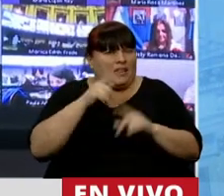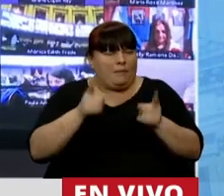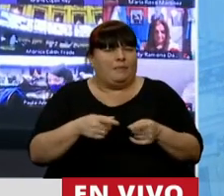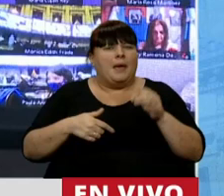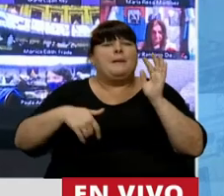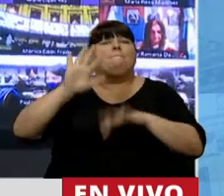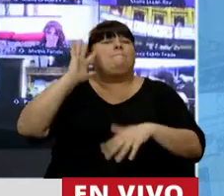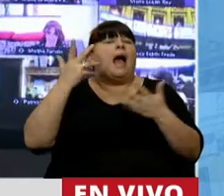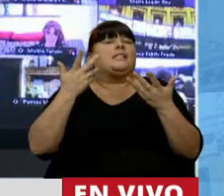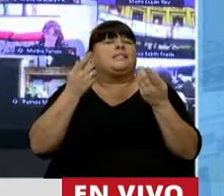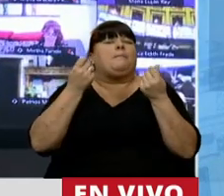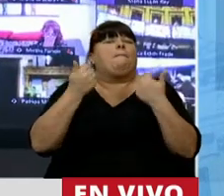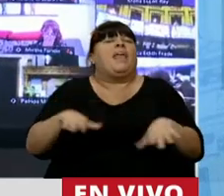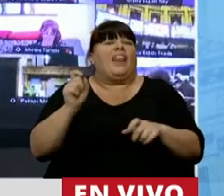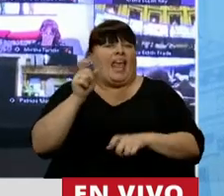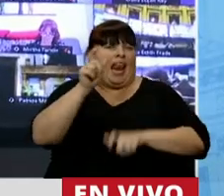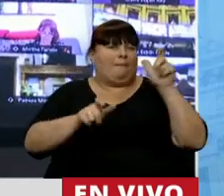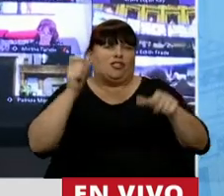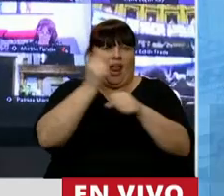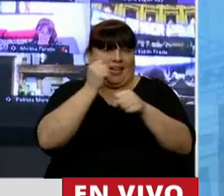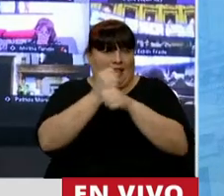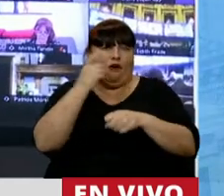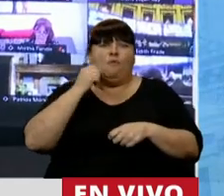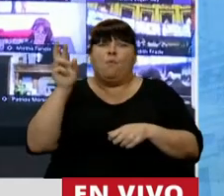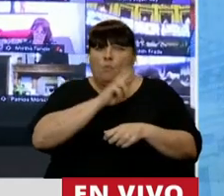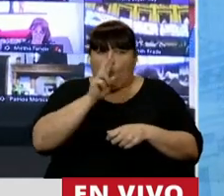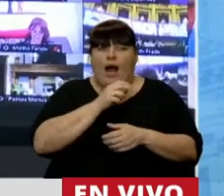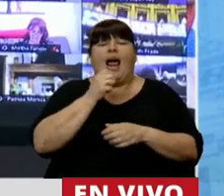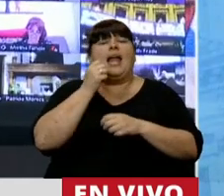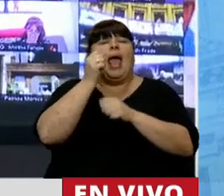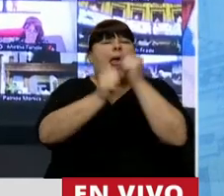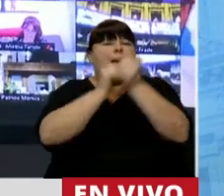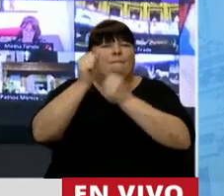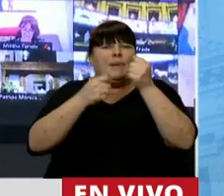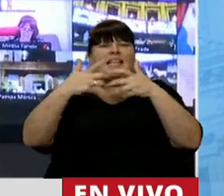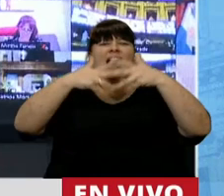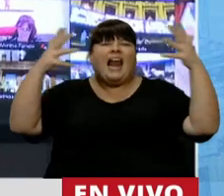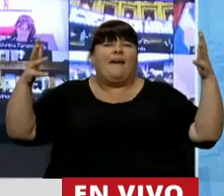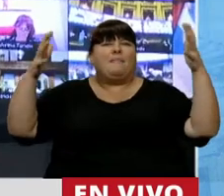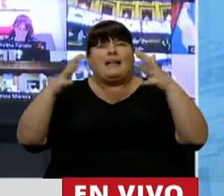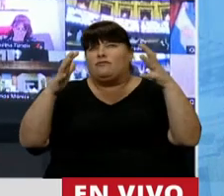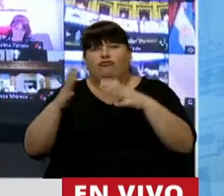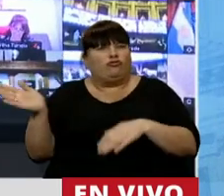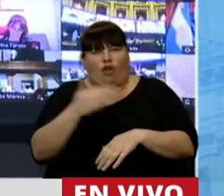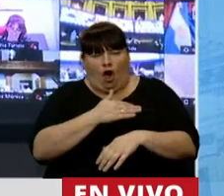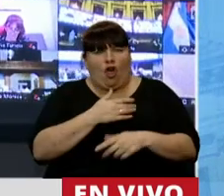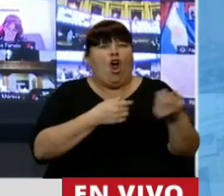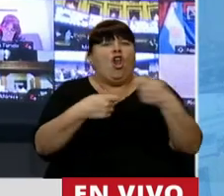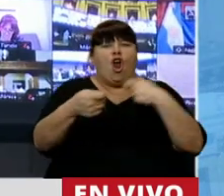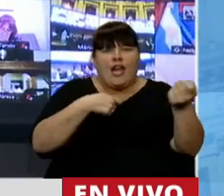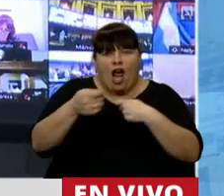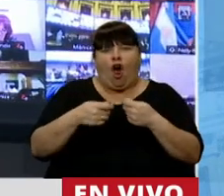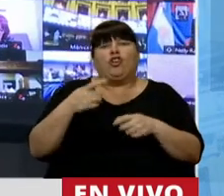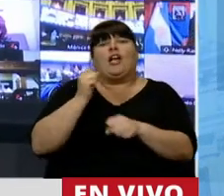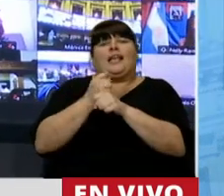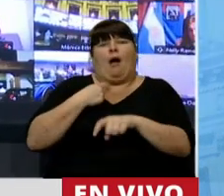los que más han perdido son los trabajadores y las trabajadoras, las empresas de todo tipo y tamaño, los comercios, el